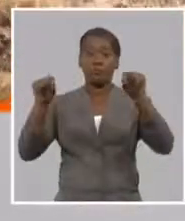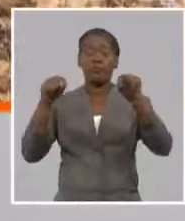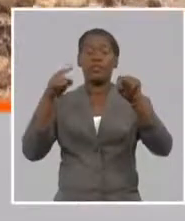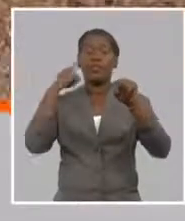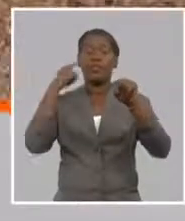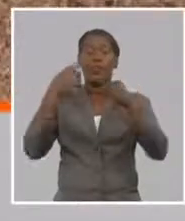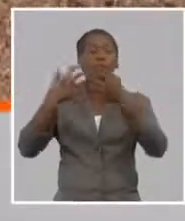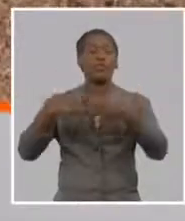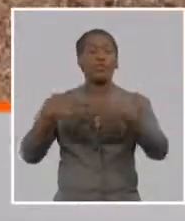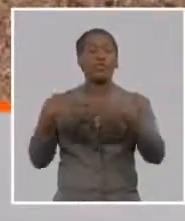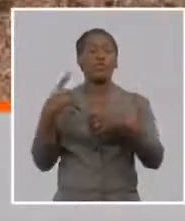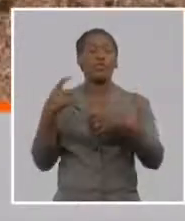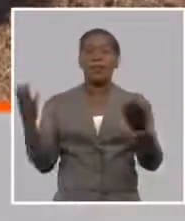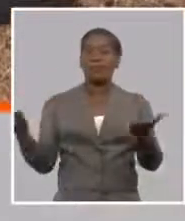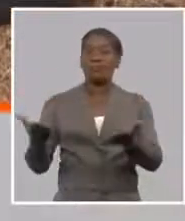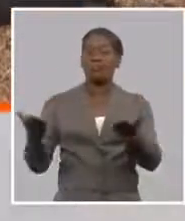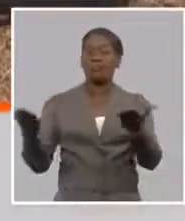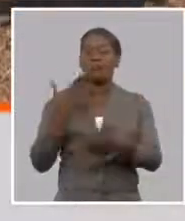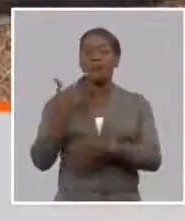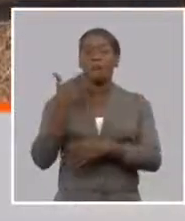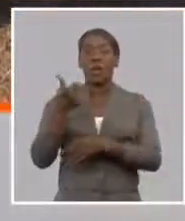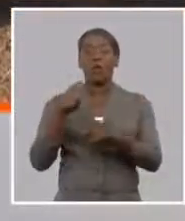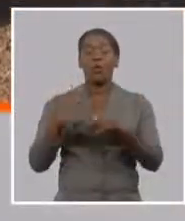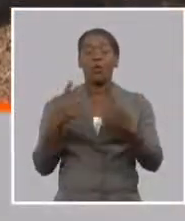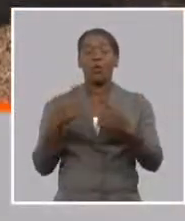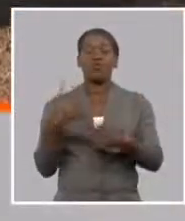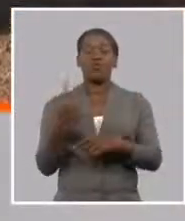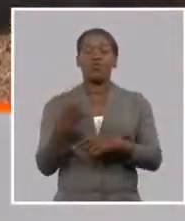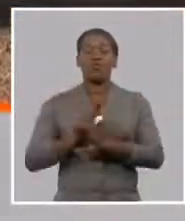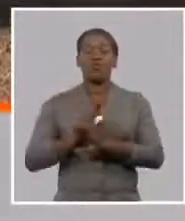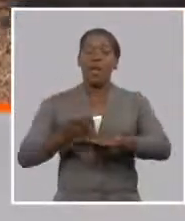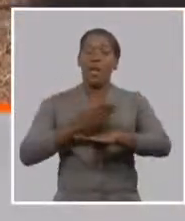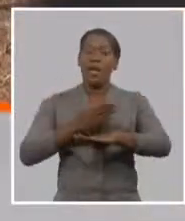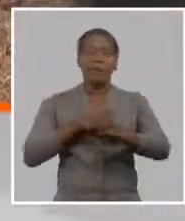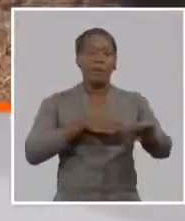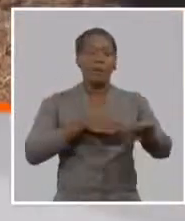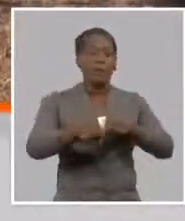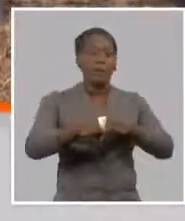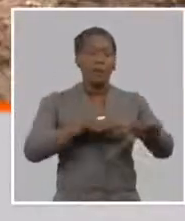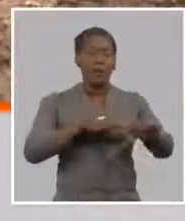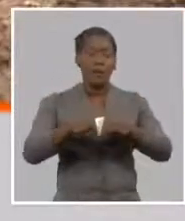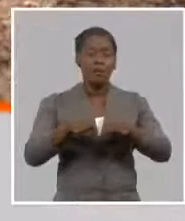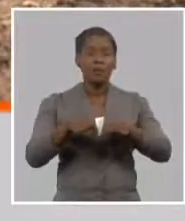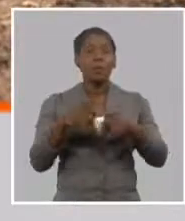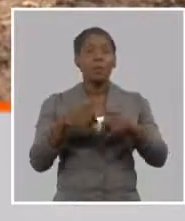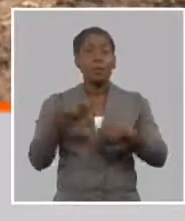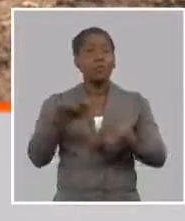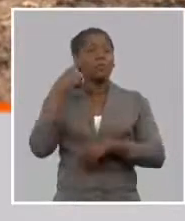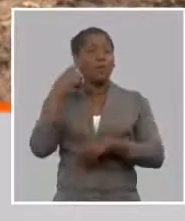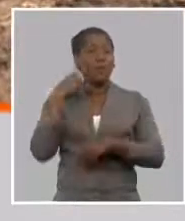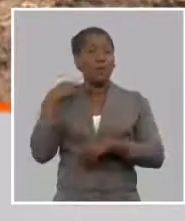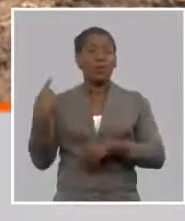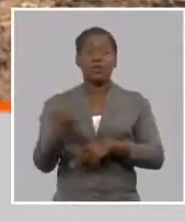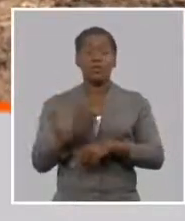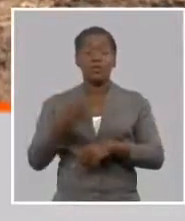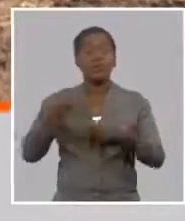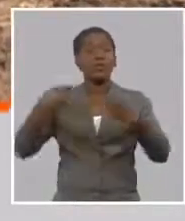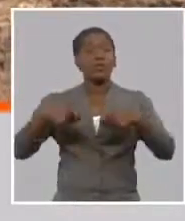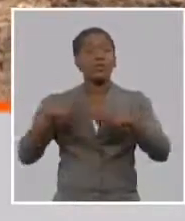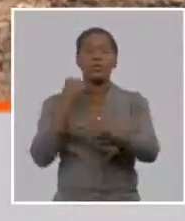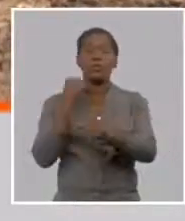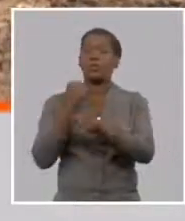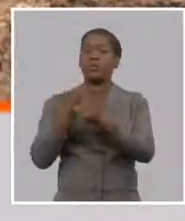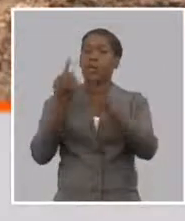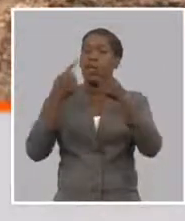hay que trabajar más en conjunto con las autoridades del territorio tenemos que unirnos más saber cuáles son realmente los puntos donde